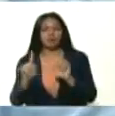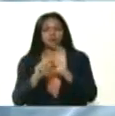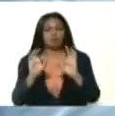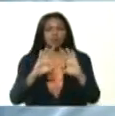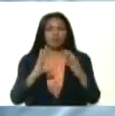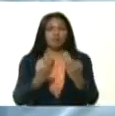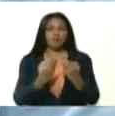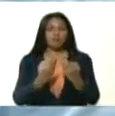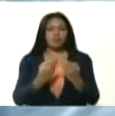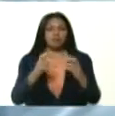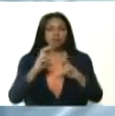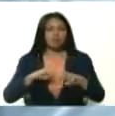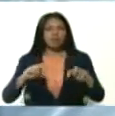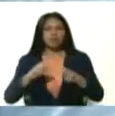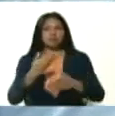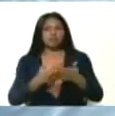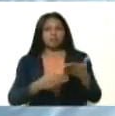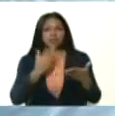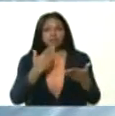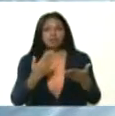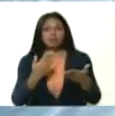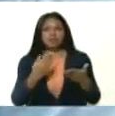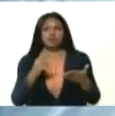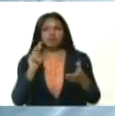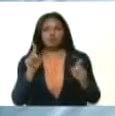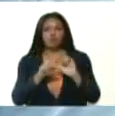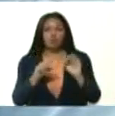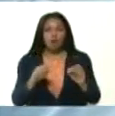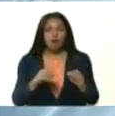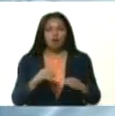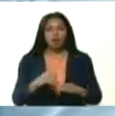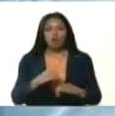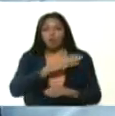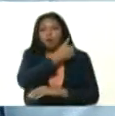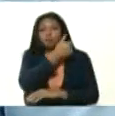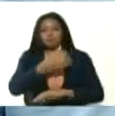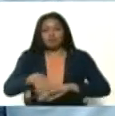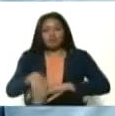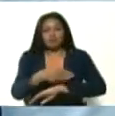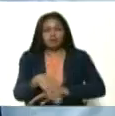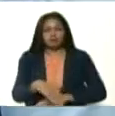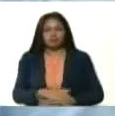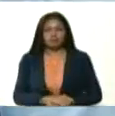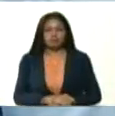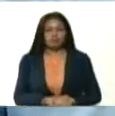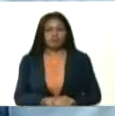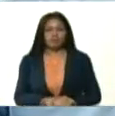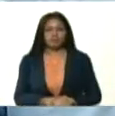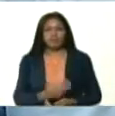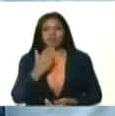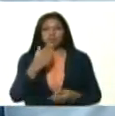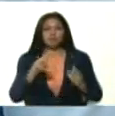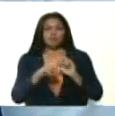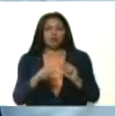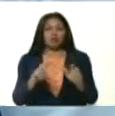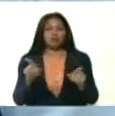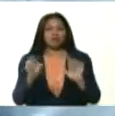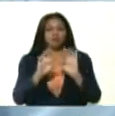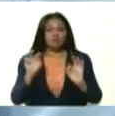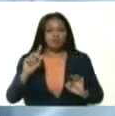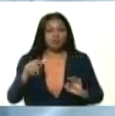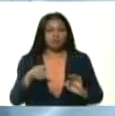la familia realizan sus pedidos y alimentos a través de los jefes de calle, quienes consolidan su pedido a través de los CLAC.